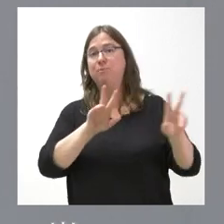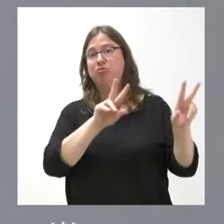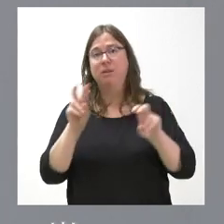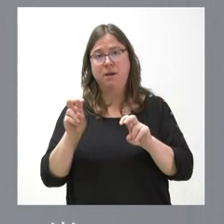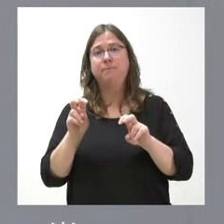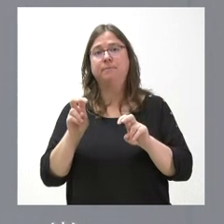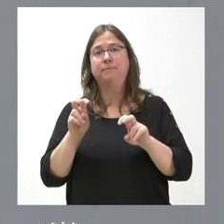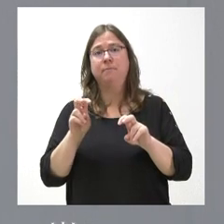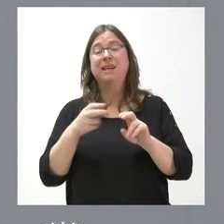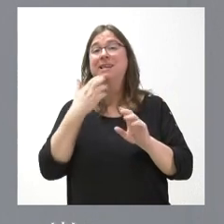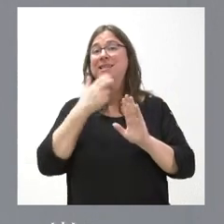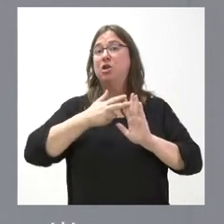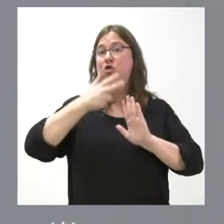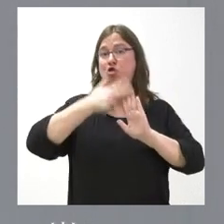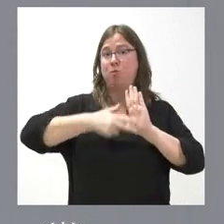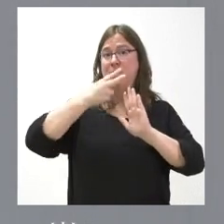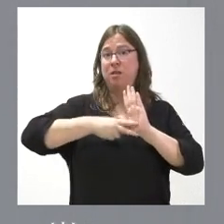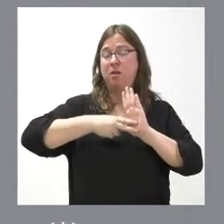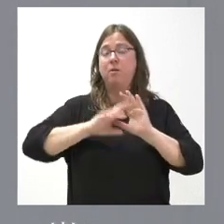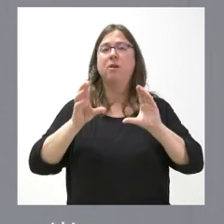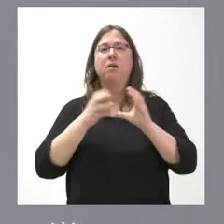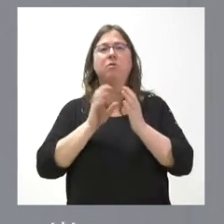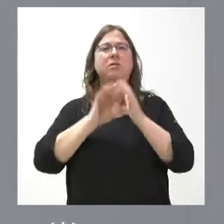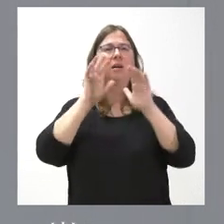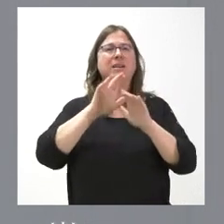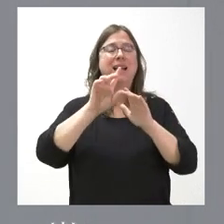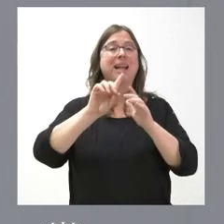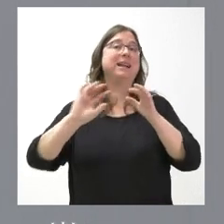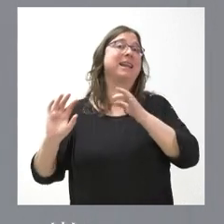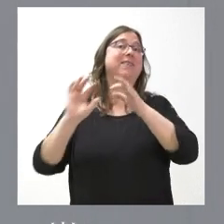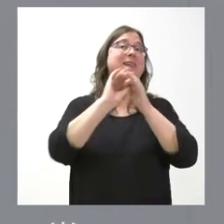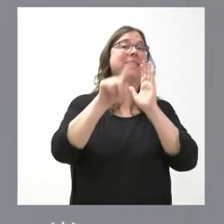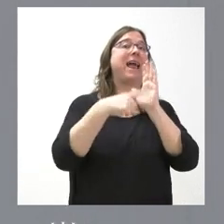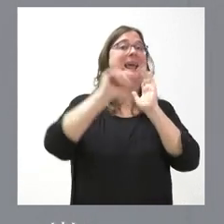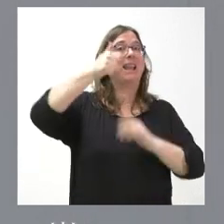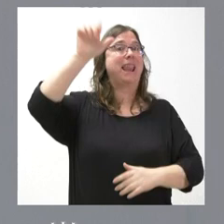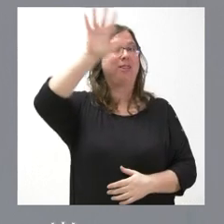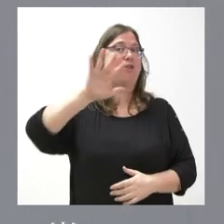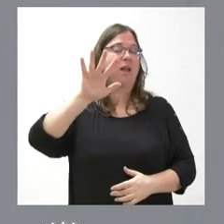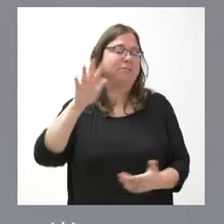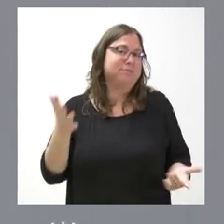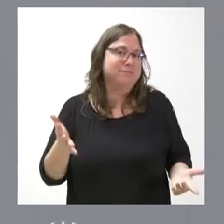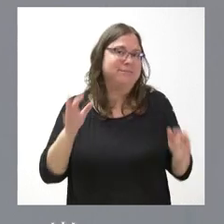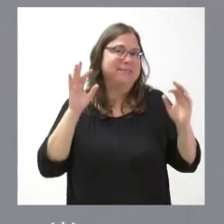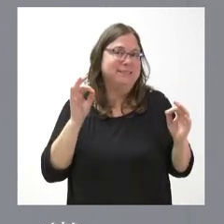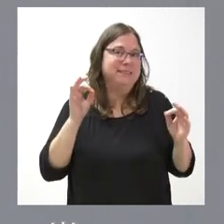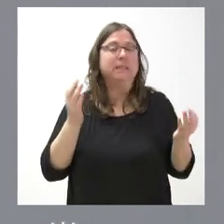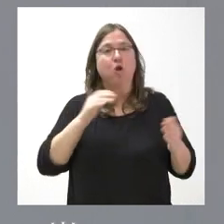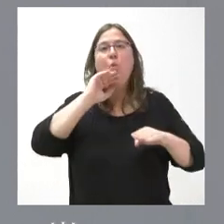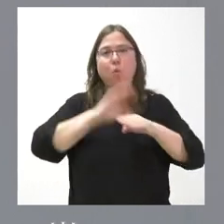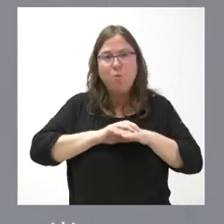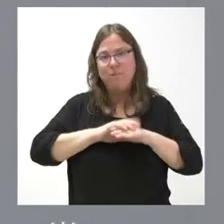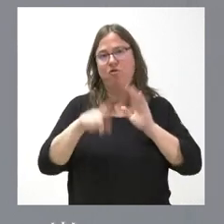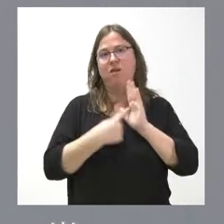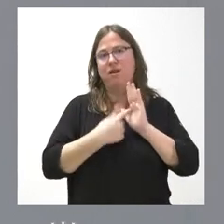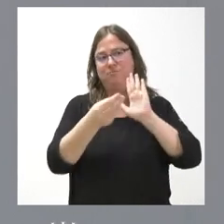que en una normativa de la Junta de Castilla y León haga una referencia a la ley nacional, es una cuestión, lógicamente, de que sí que estamos cumpliendo esa ley nacional.